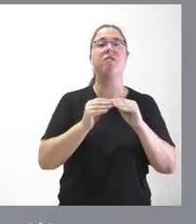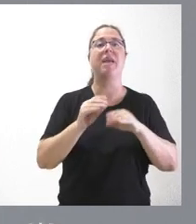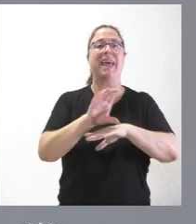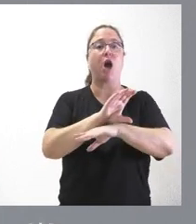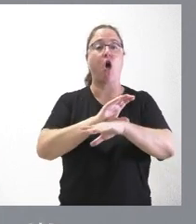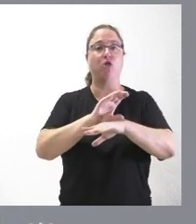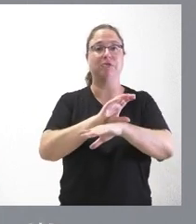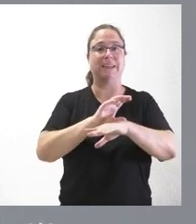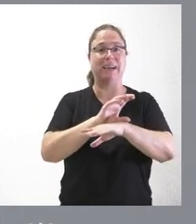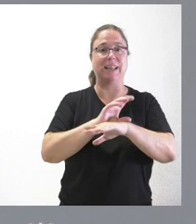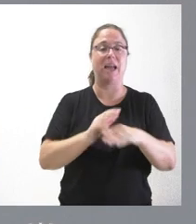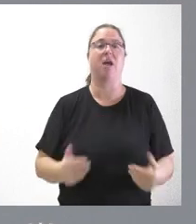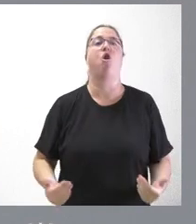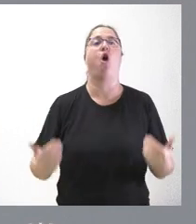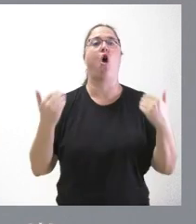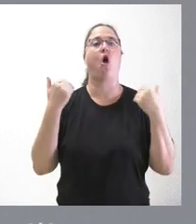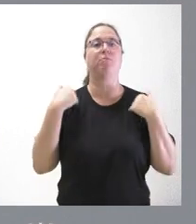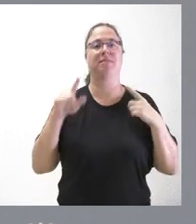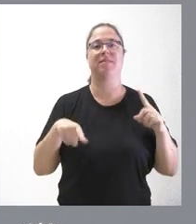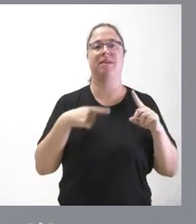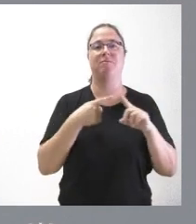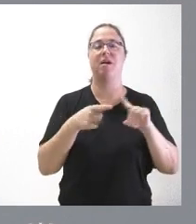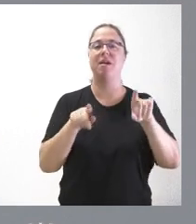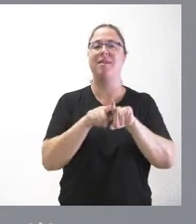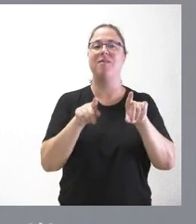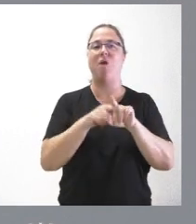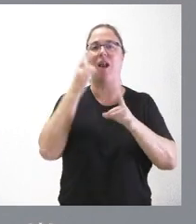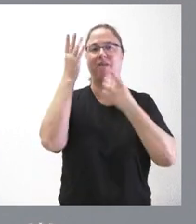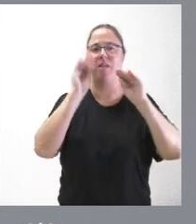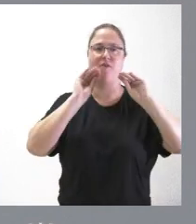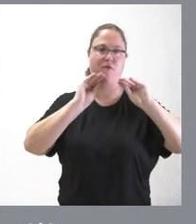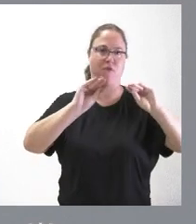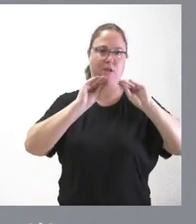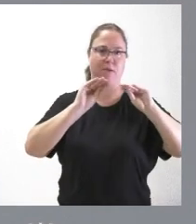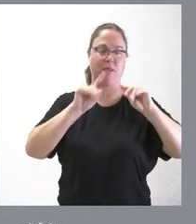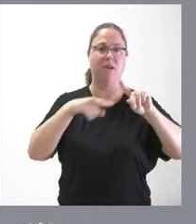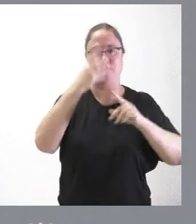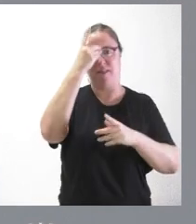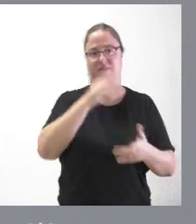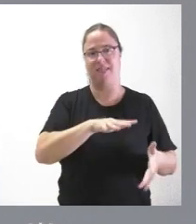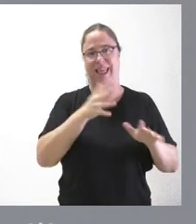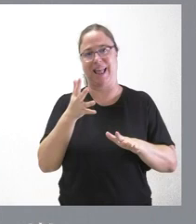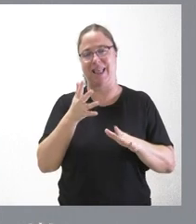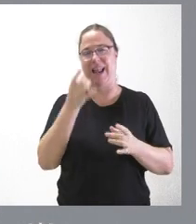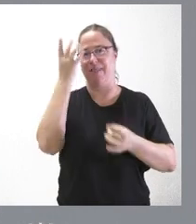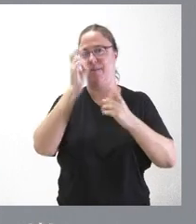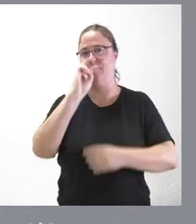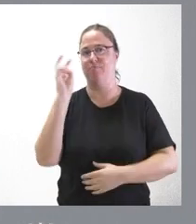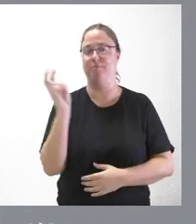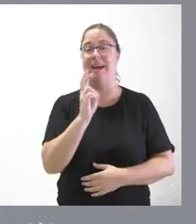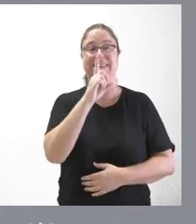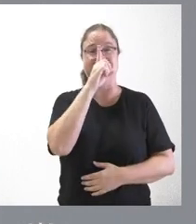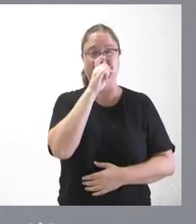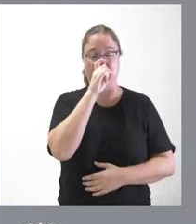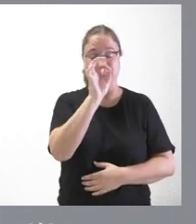competencias en este ámbito y se desarrollan actividades de formación, actividades de digitalización y otro tipo de actividades. Recordarán ustedes,